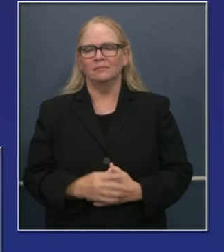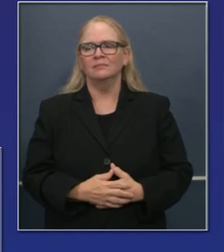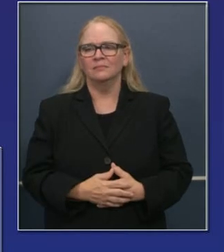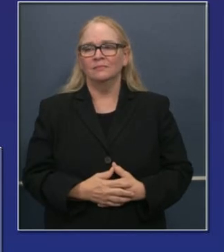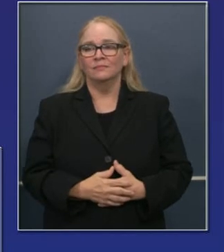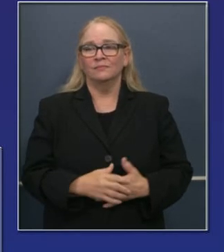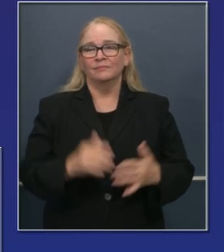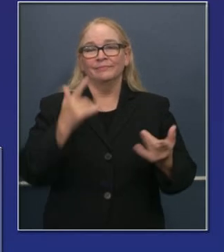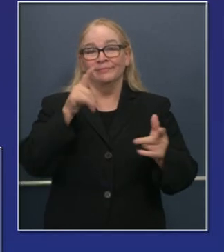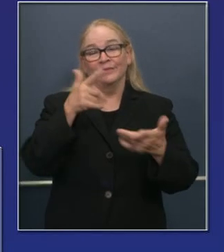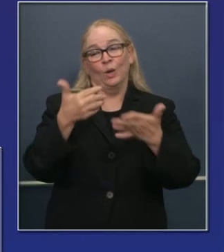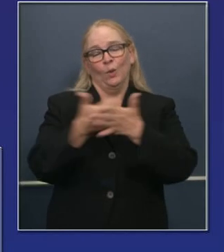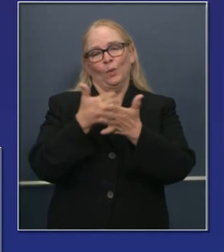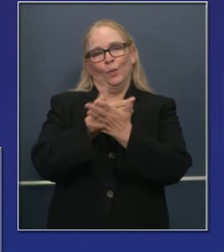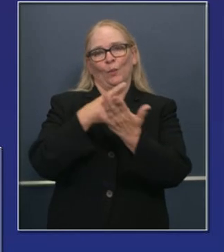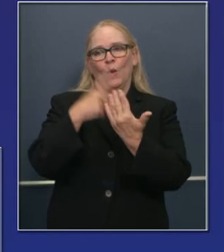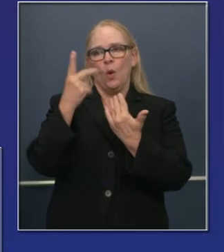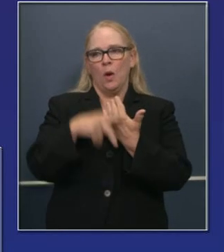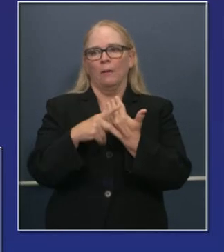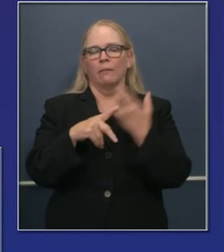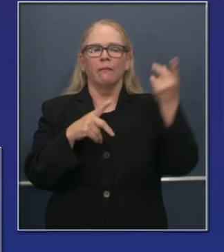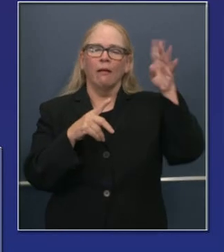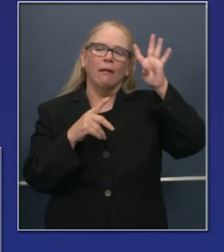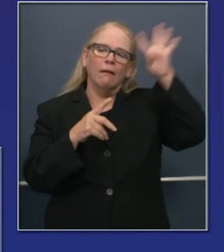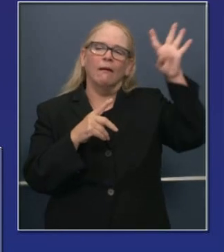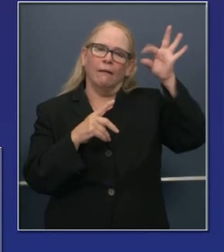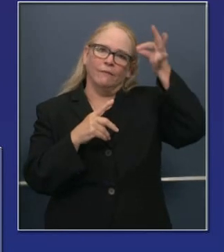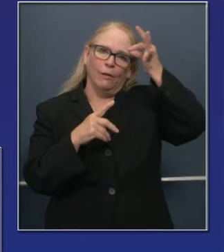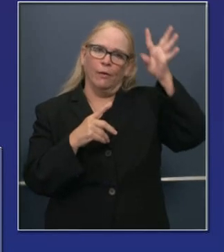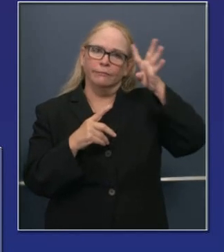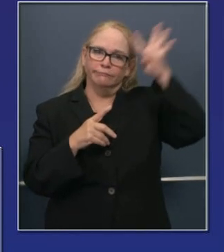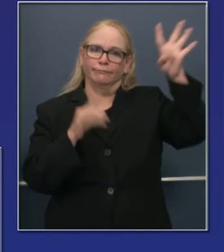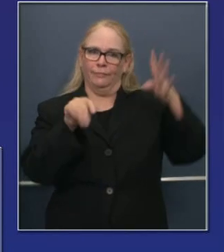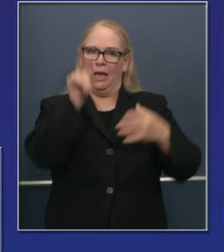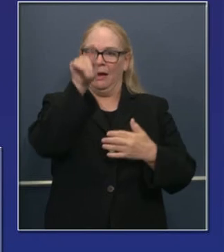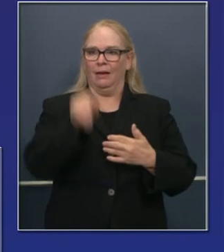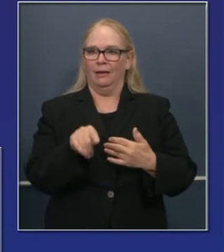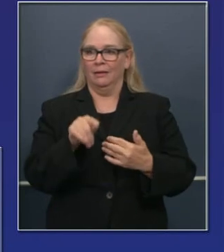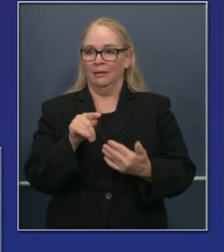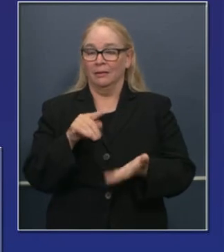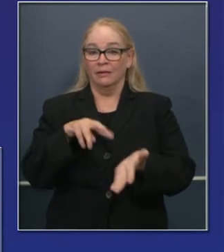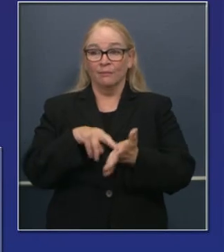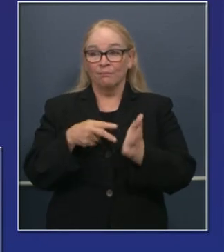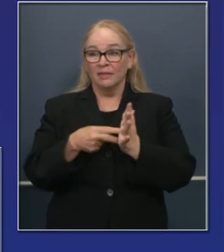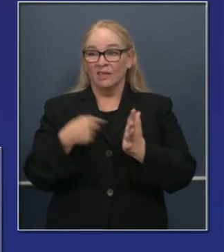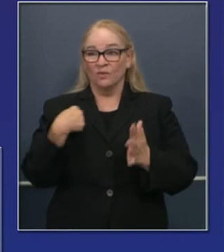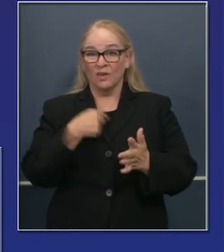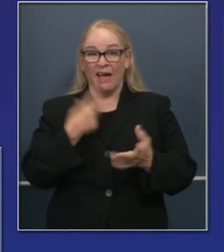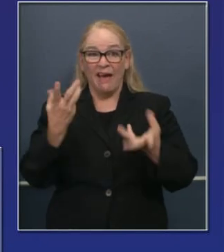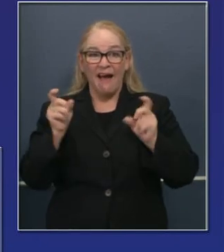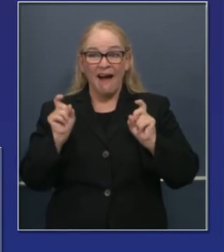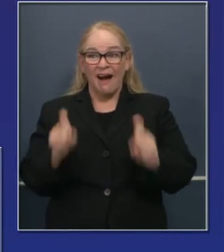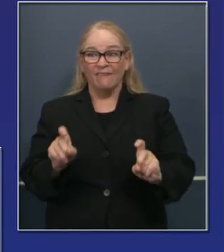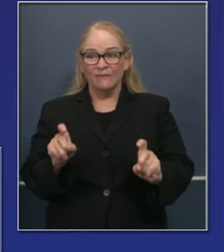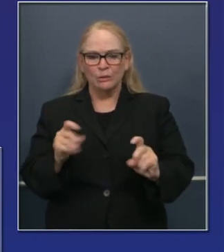requisitos nuevos requeridos. Este es un programa nuevo. Este programa, reitero, requiere estipulaciones